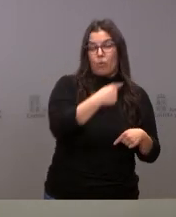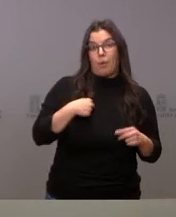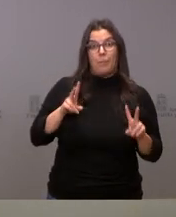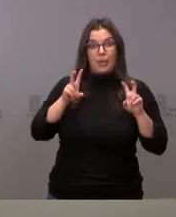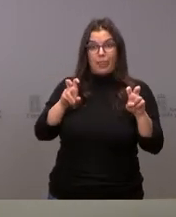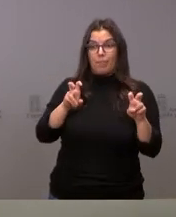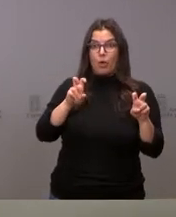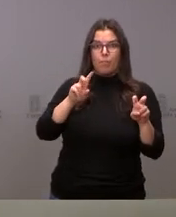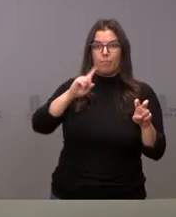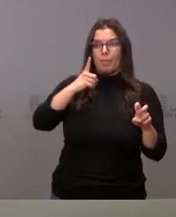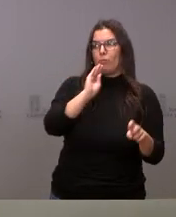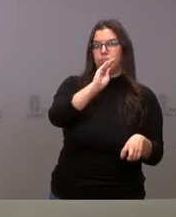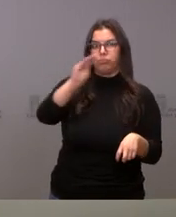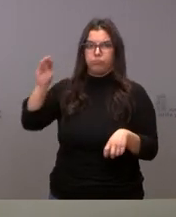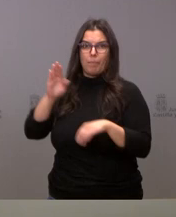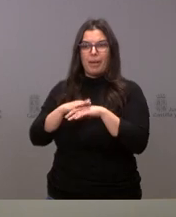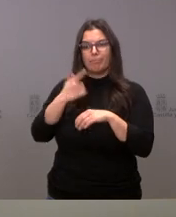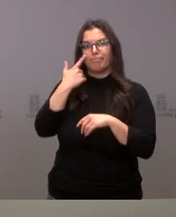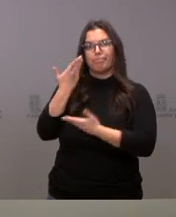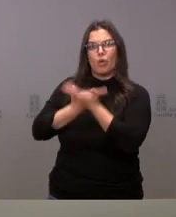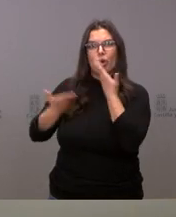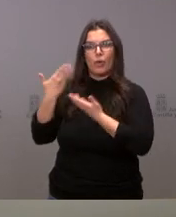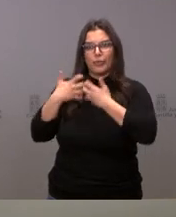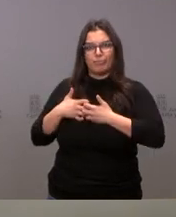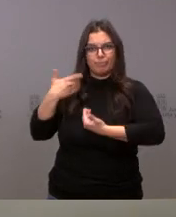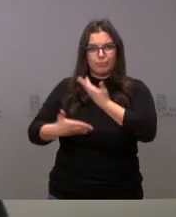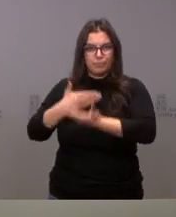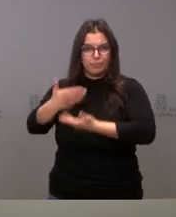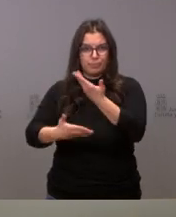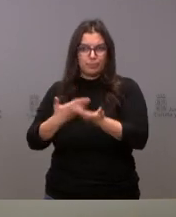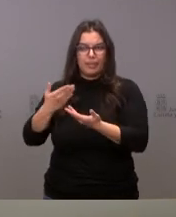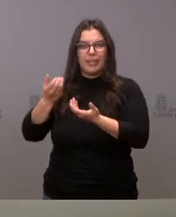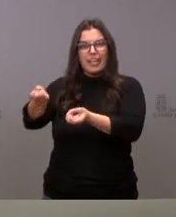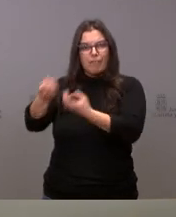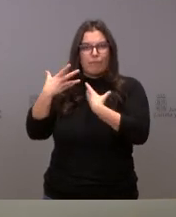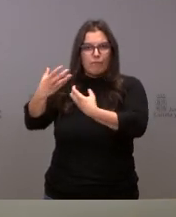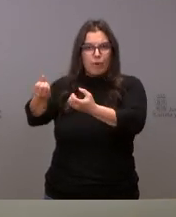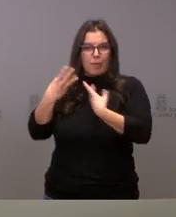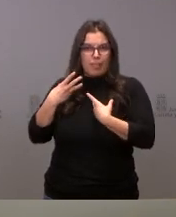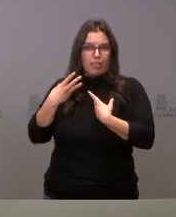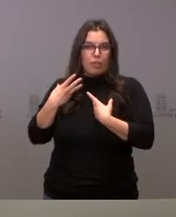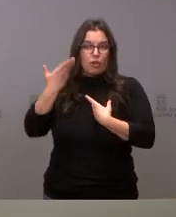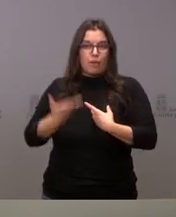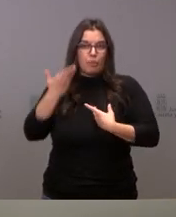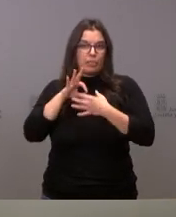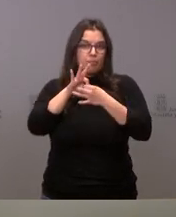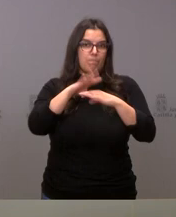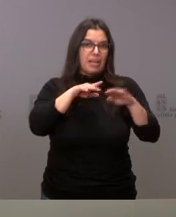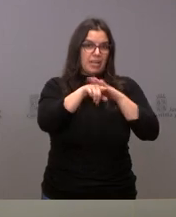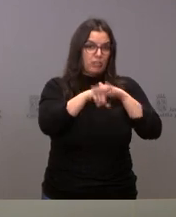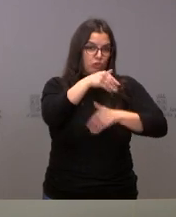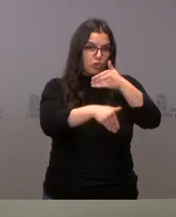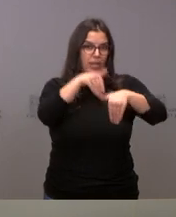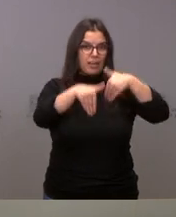instancia para formalizar los mecanismos de colaboración oportuno y transmisión de información importante al respecto de la gestión de las